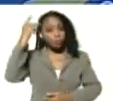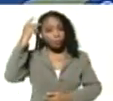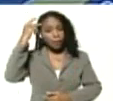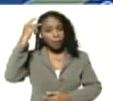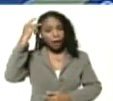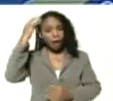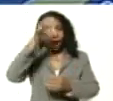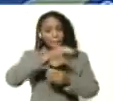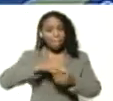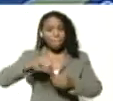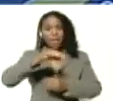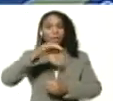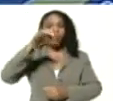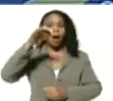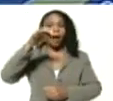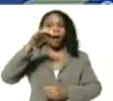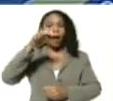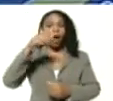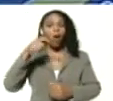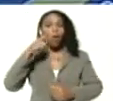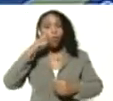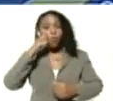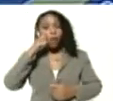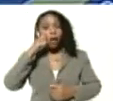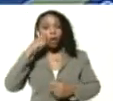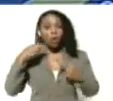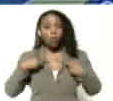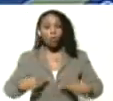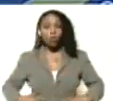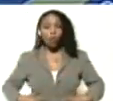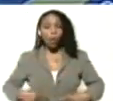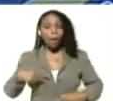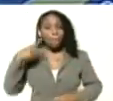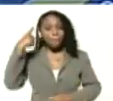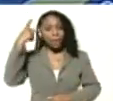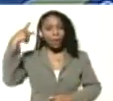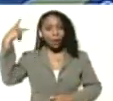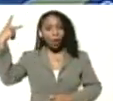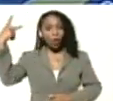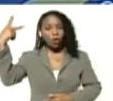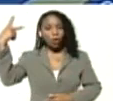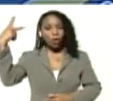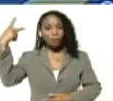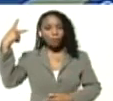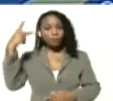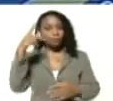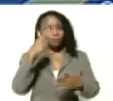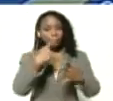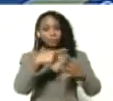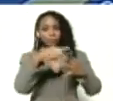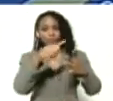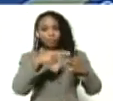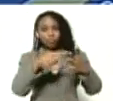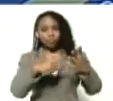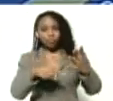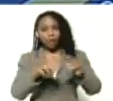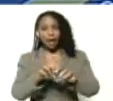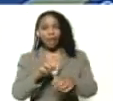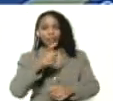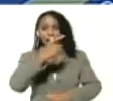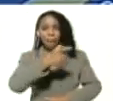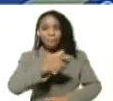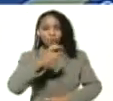espiritual, humano, pedagógico entre el educador,